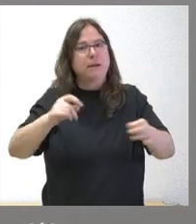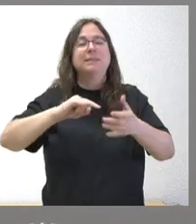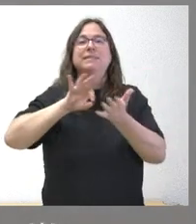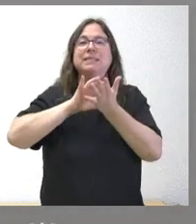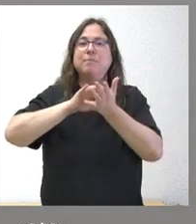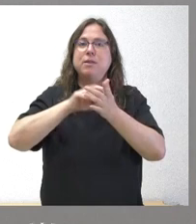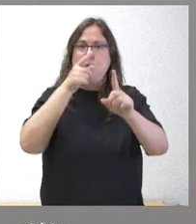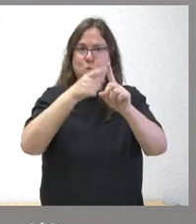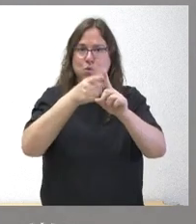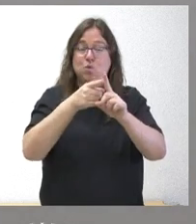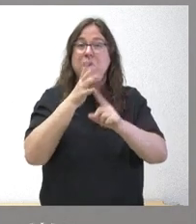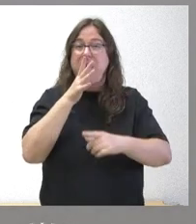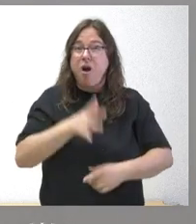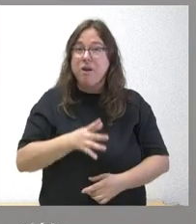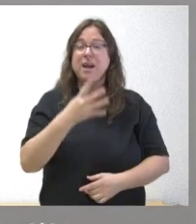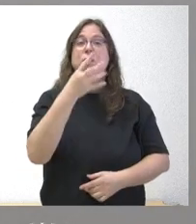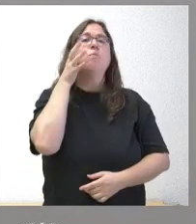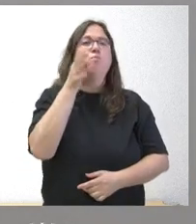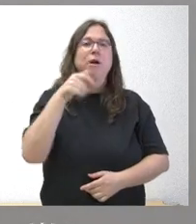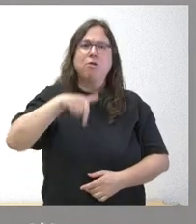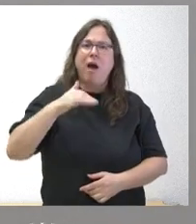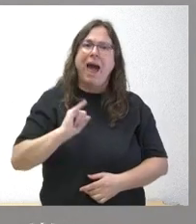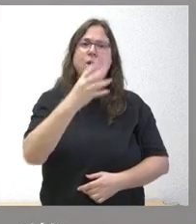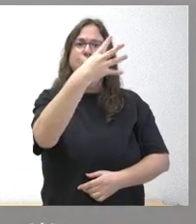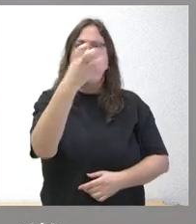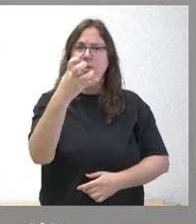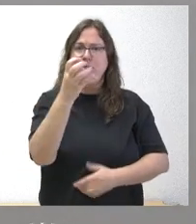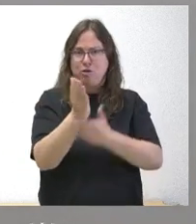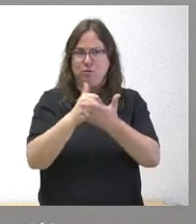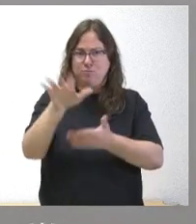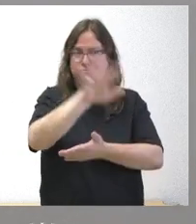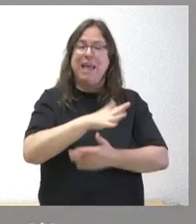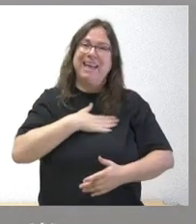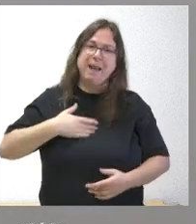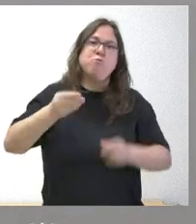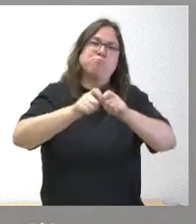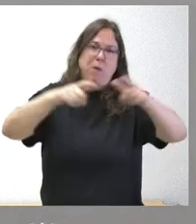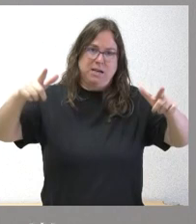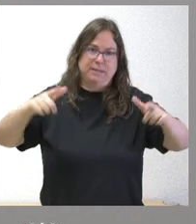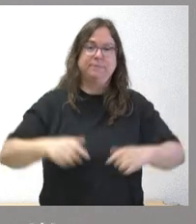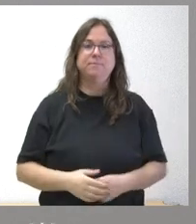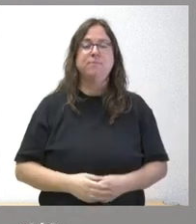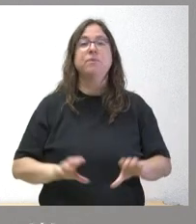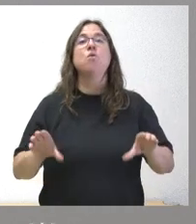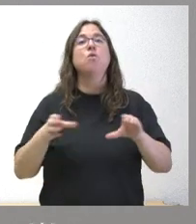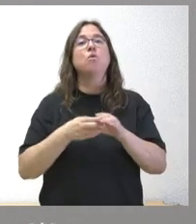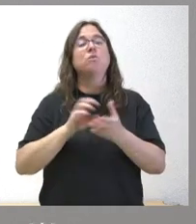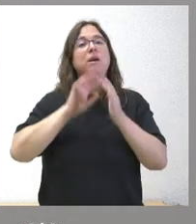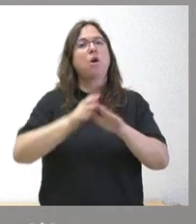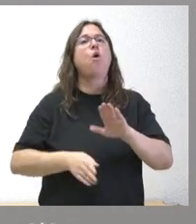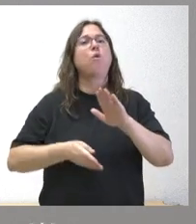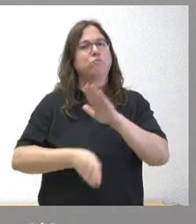señalo, a día de hoy son ya más de 400 en toda nuestra comunidad autónoma. La Junta continuará ofreciendo los contenidos